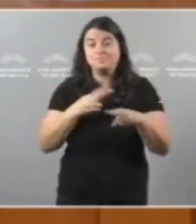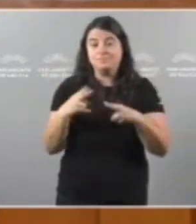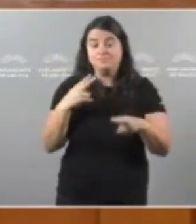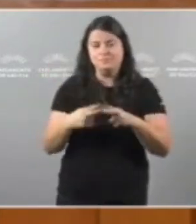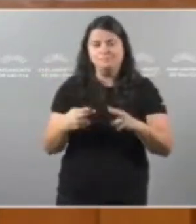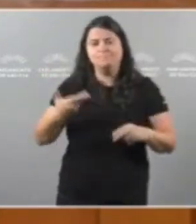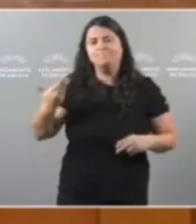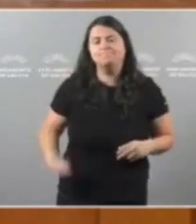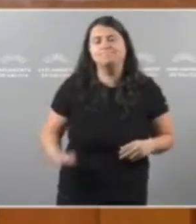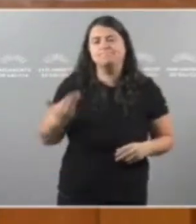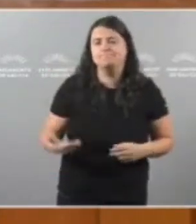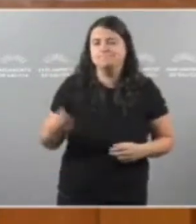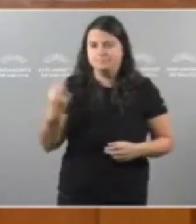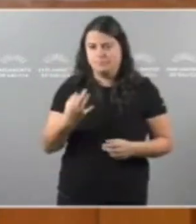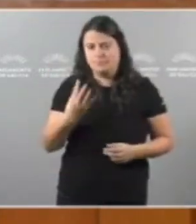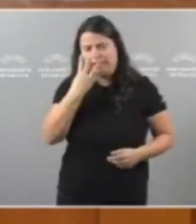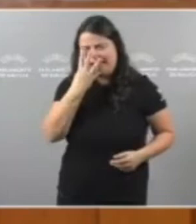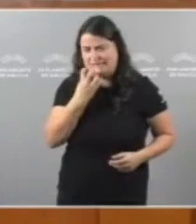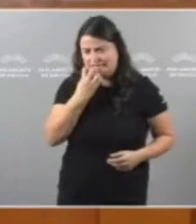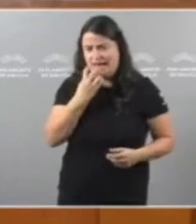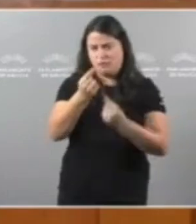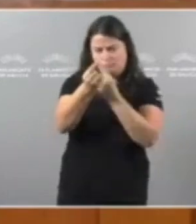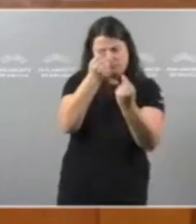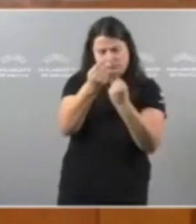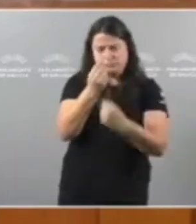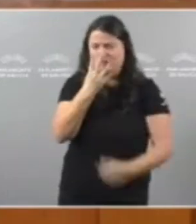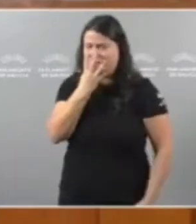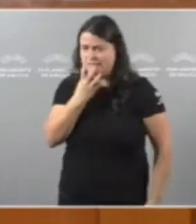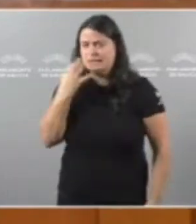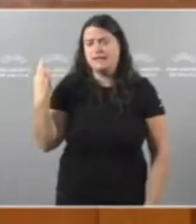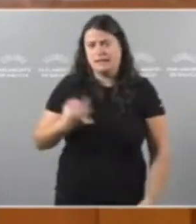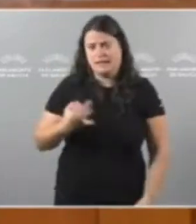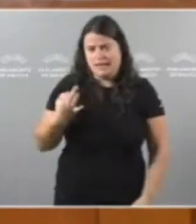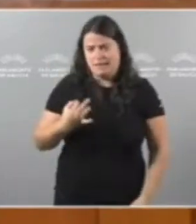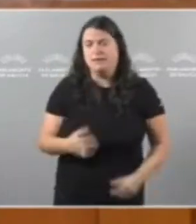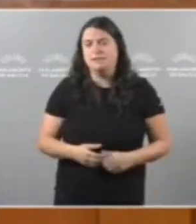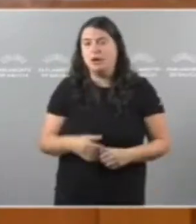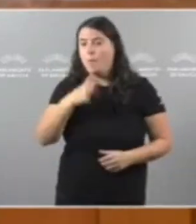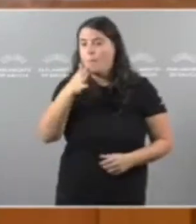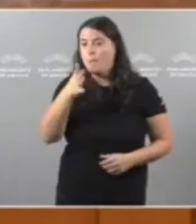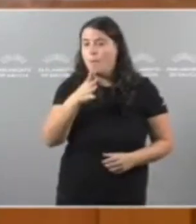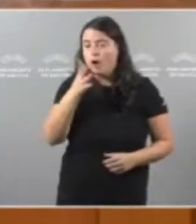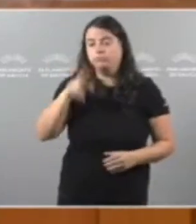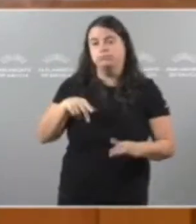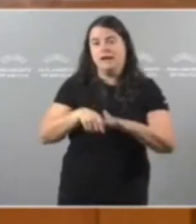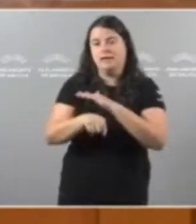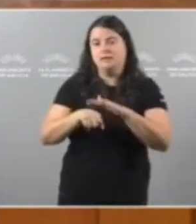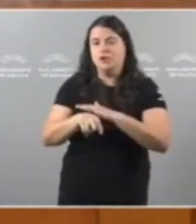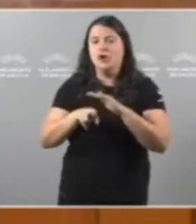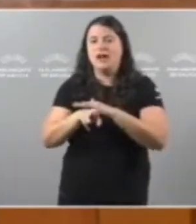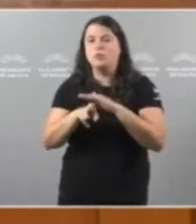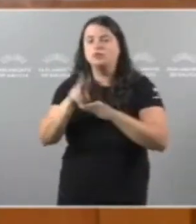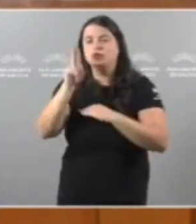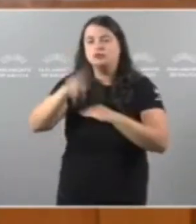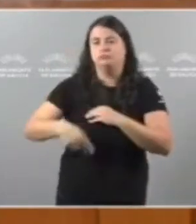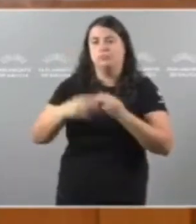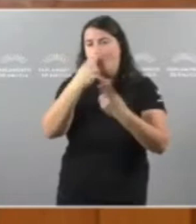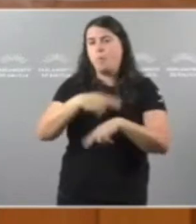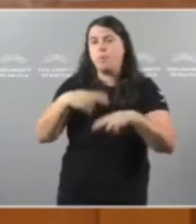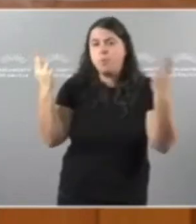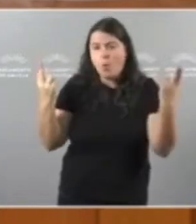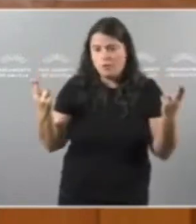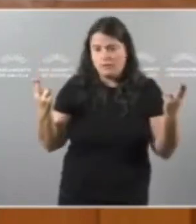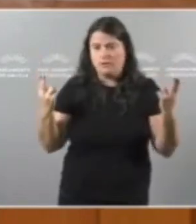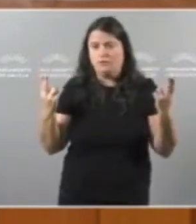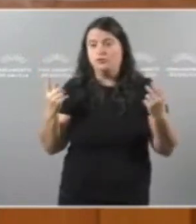Actuar con seriedade e con rigor Porque nos ocupamos da xestión dos recursos públicos Que son a